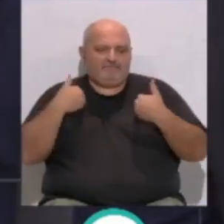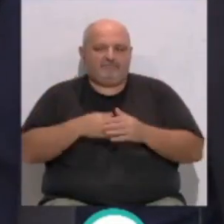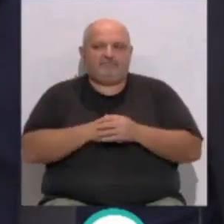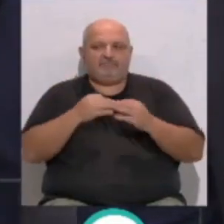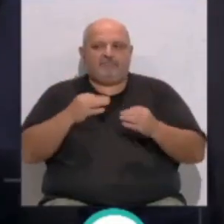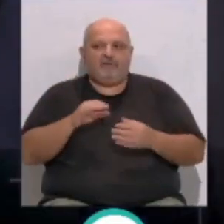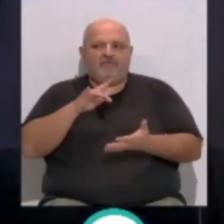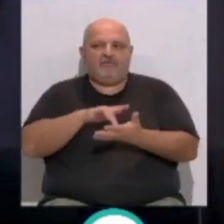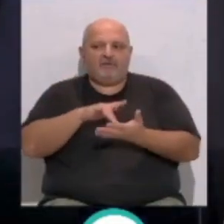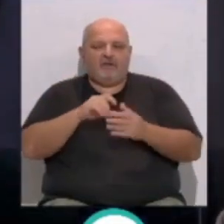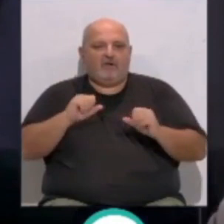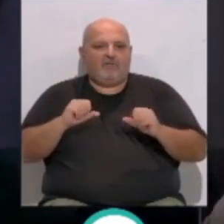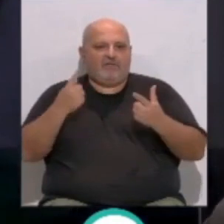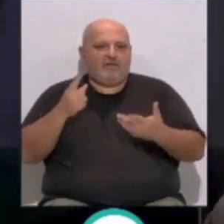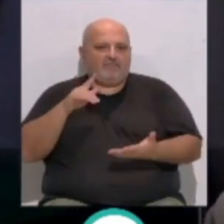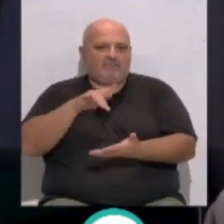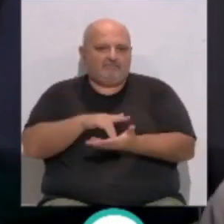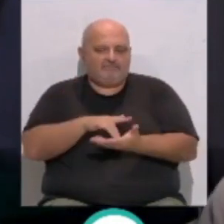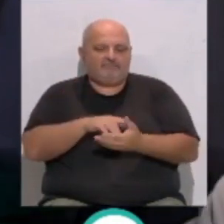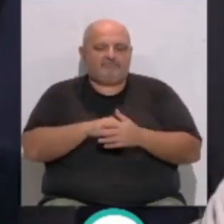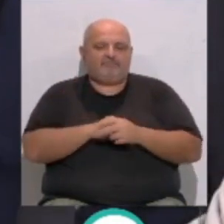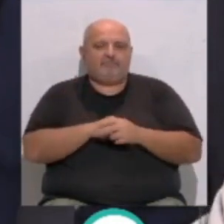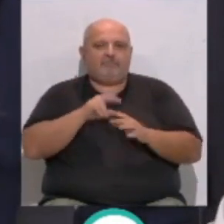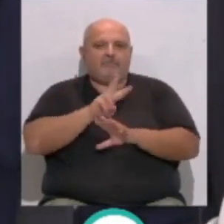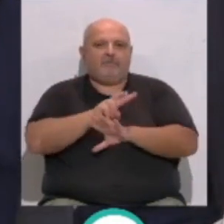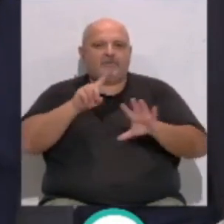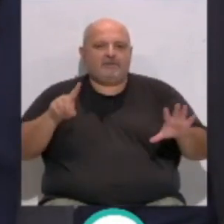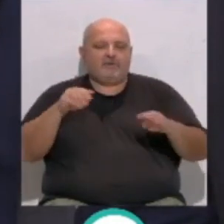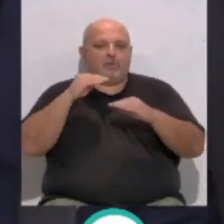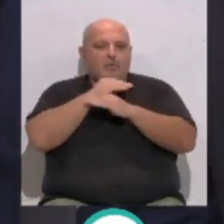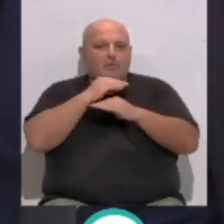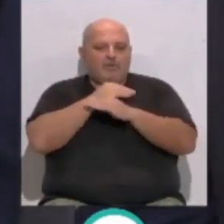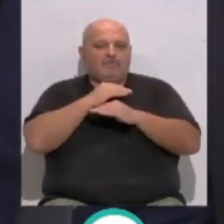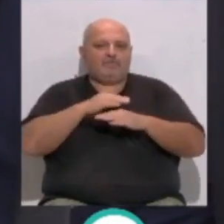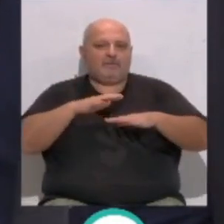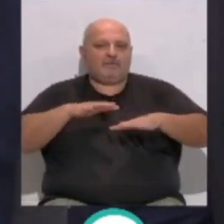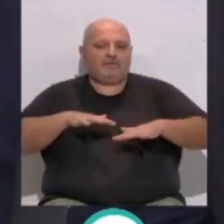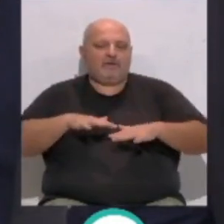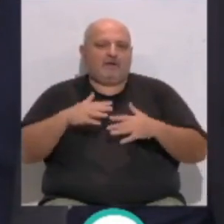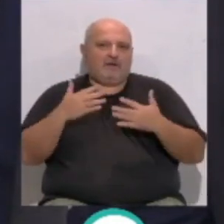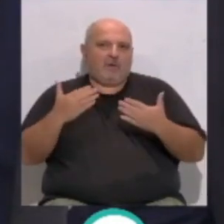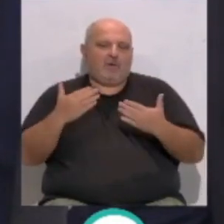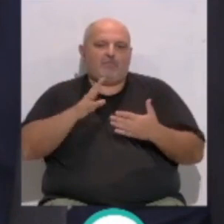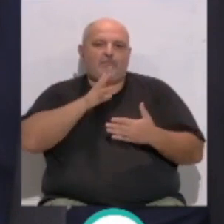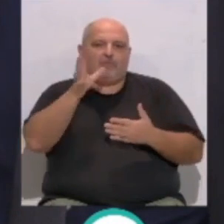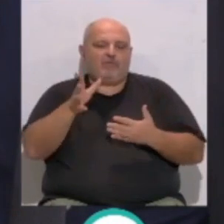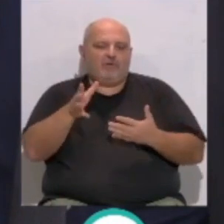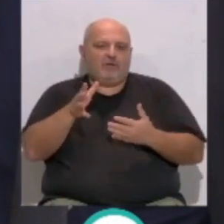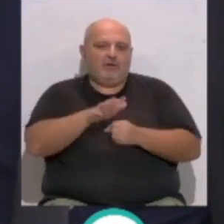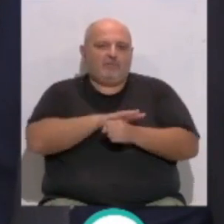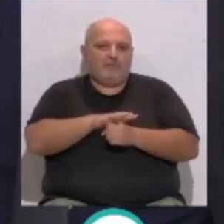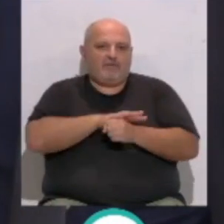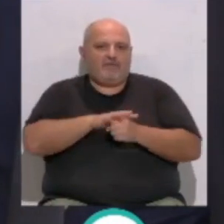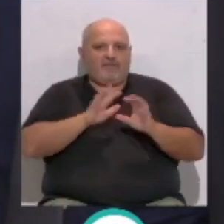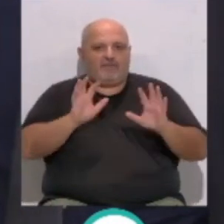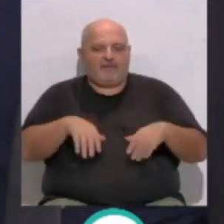decir una fecha exacta y bueno pues el 26 de octubre también estaremos de enhorabuena en la provincia de